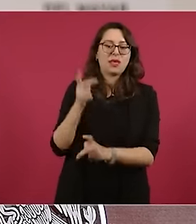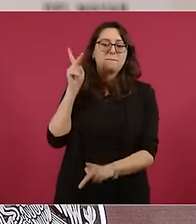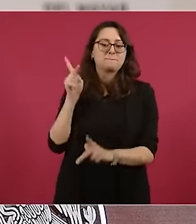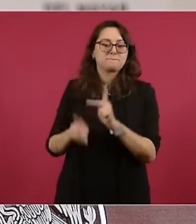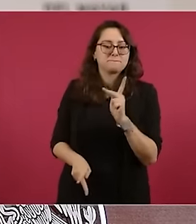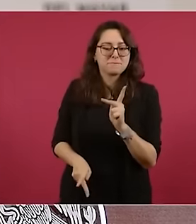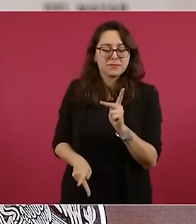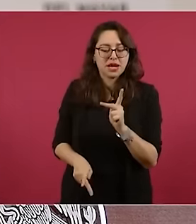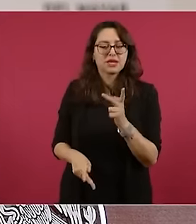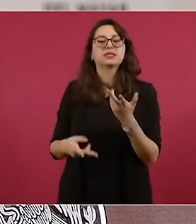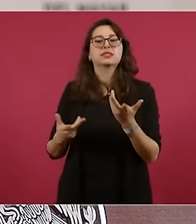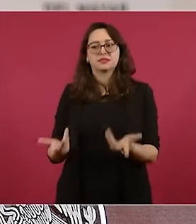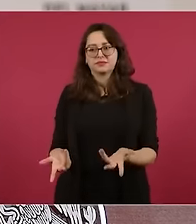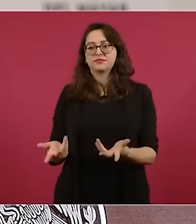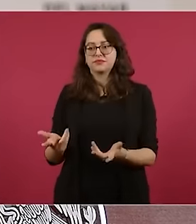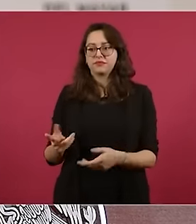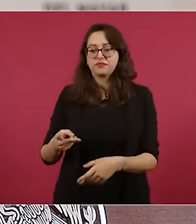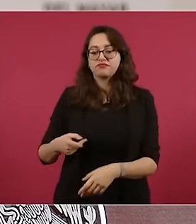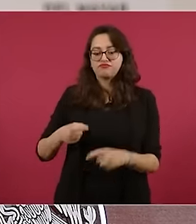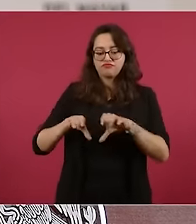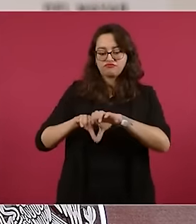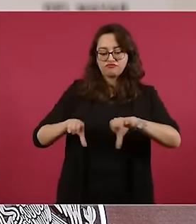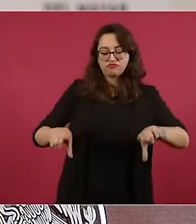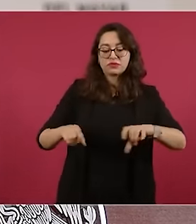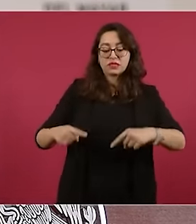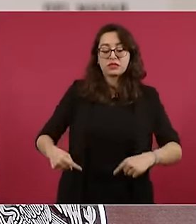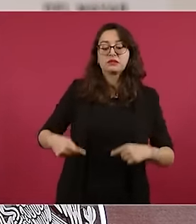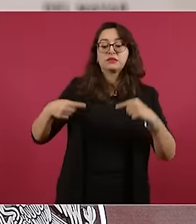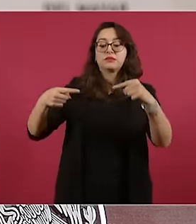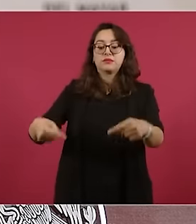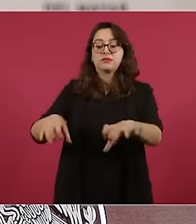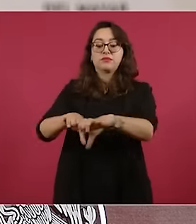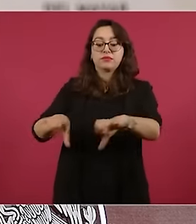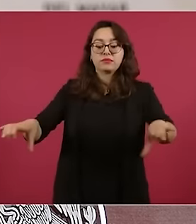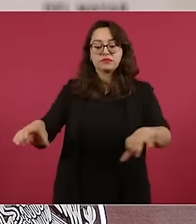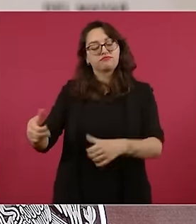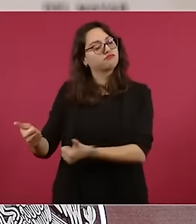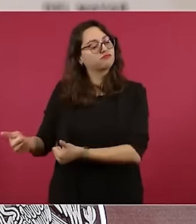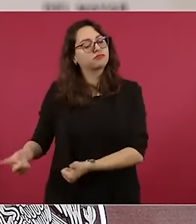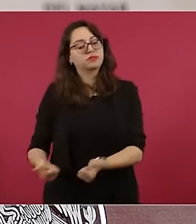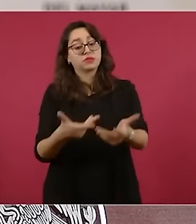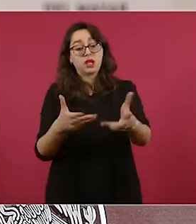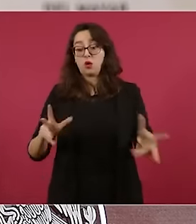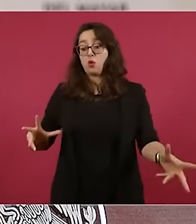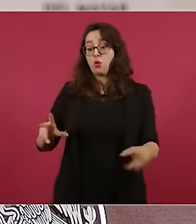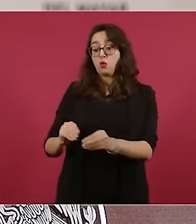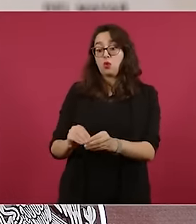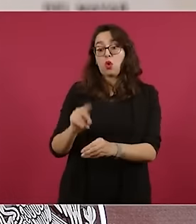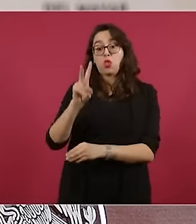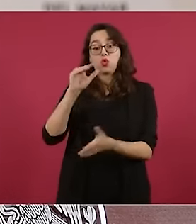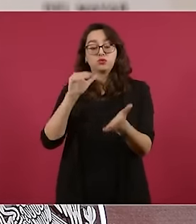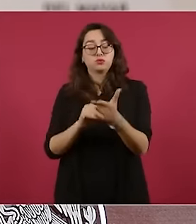operación de un segundo sistema de bombeo para el suministro, se incrementó el suministro a 2.200 litros por